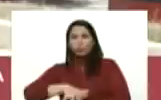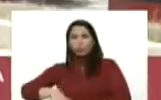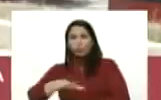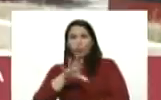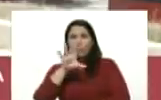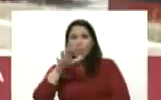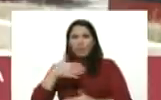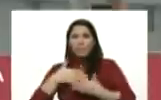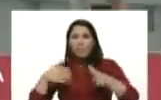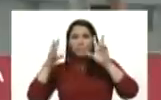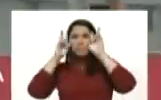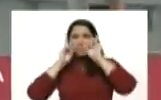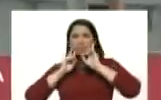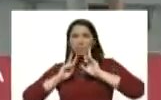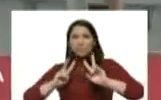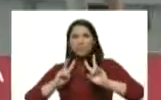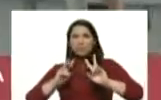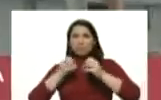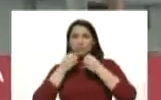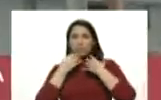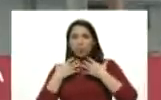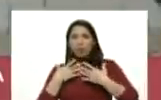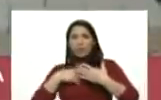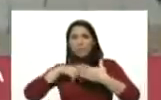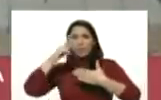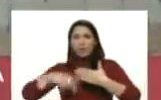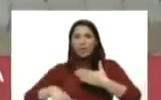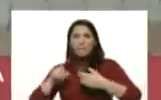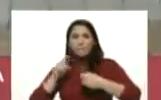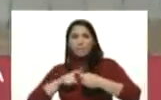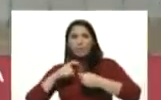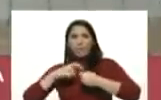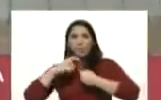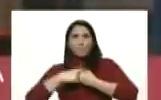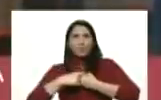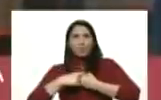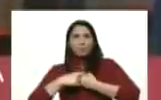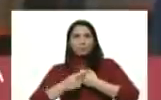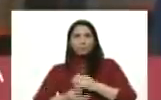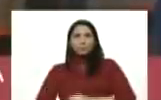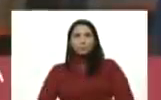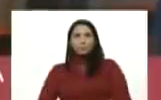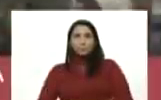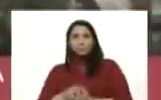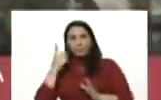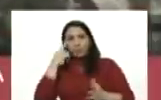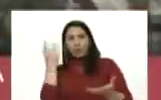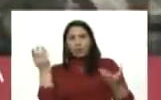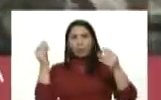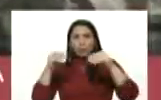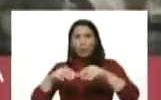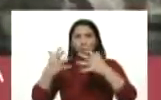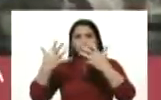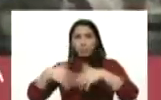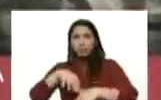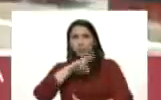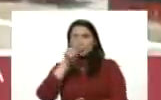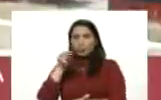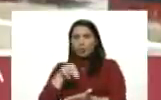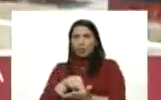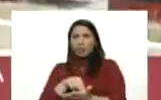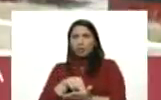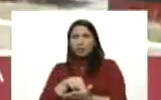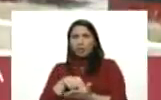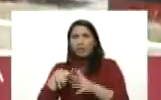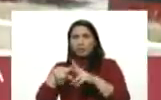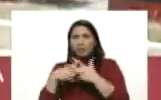mantenimiento adecuado el plan de incorporación de parte y repuesto en alianza con la industria nacional y